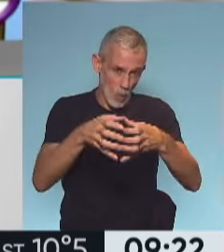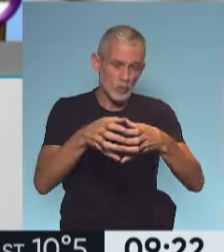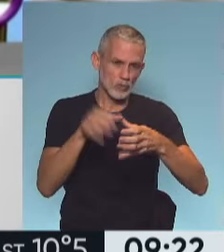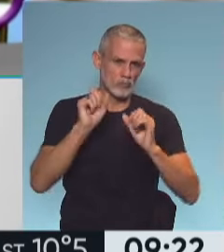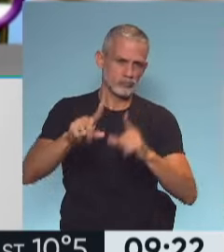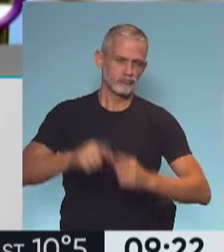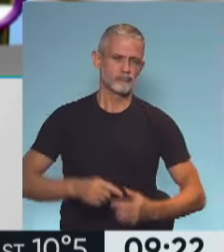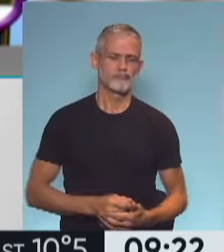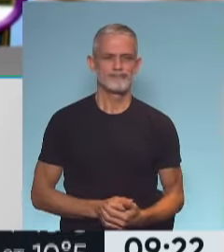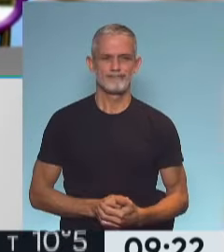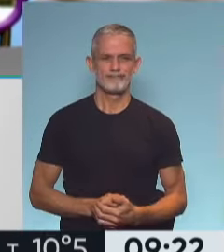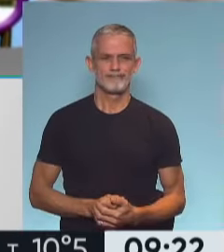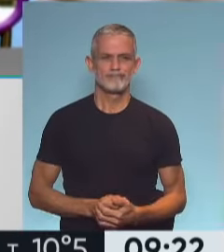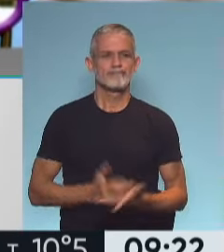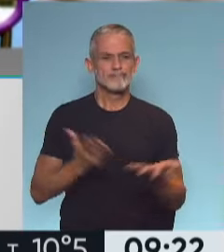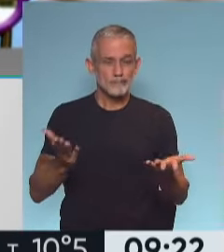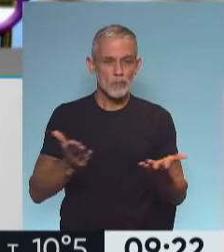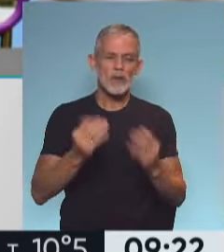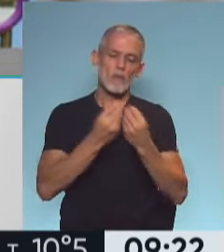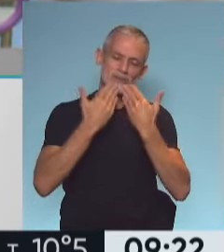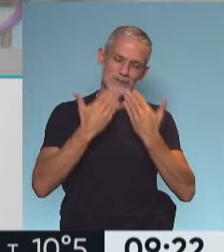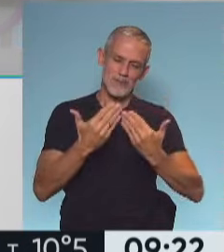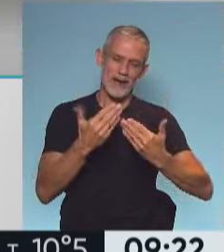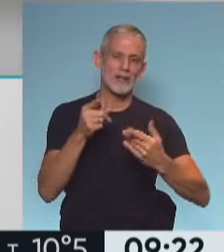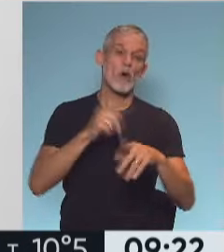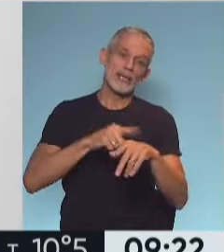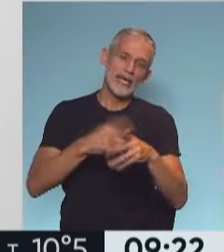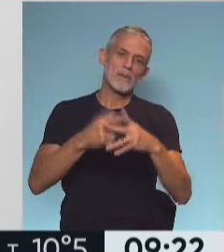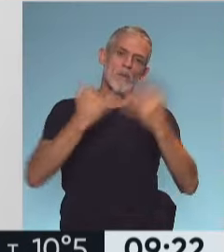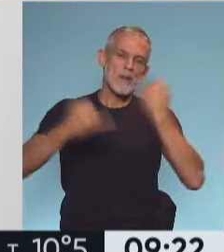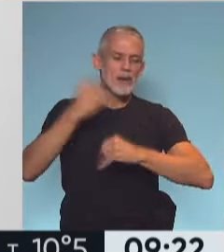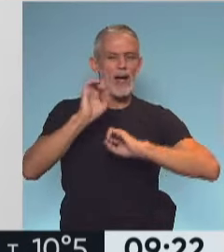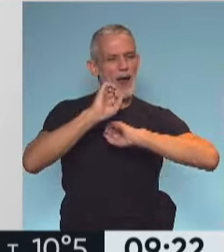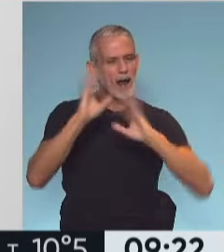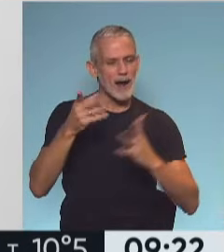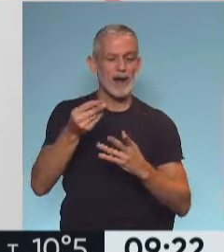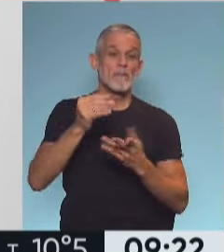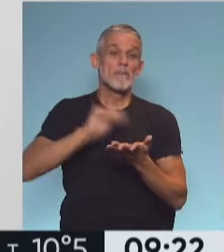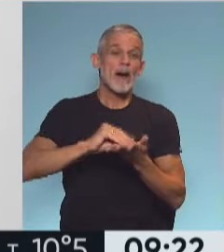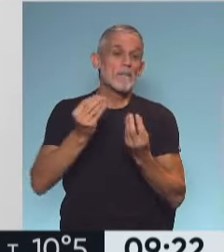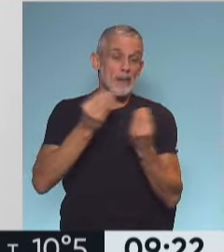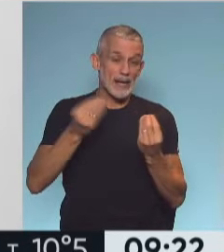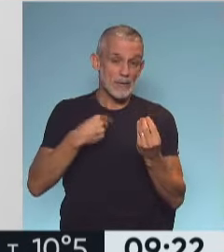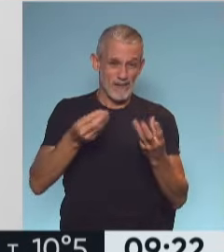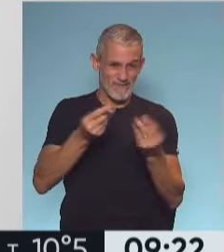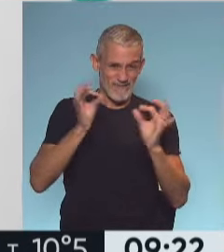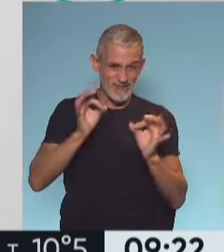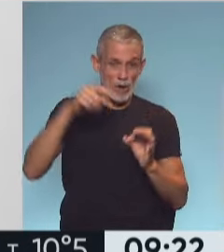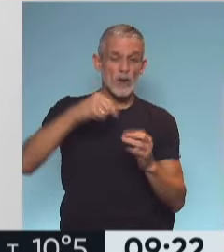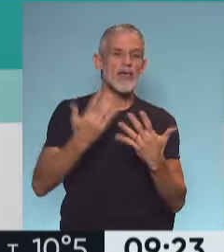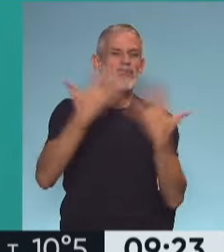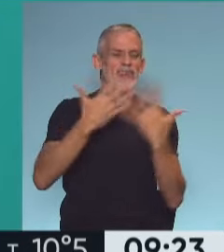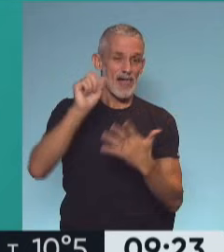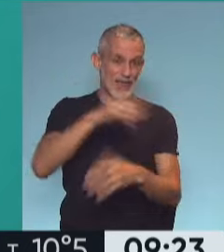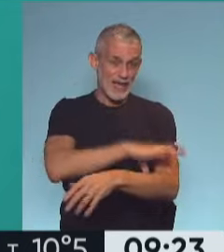que lo realizan. Muy bien, Marcelo, muchísimas gracias por tu tiempo, por explicarnos también y sobre todo para este cierre, en este día de la hipertensión,